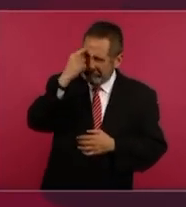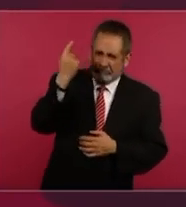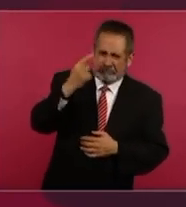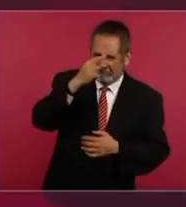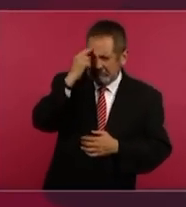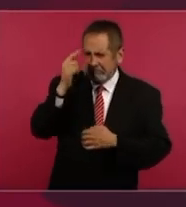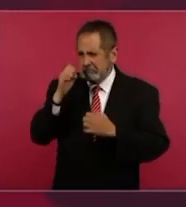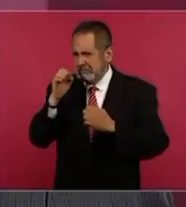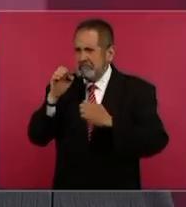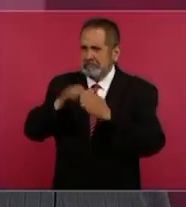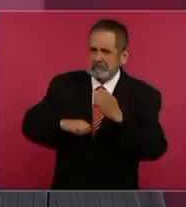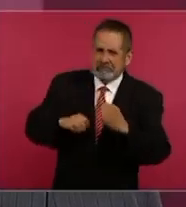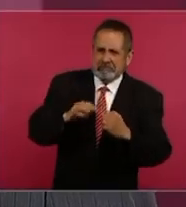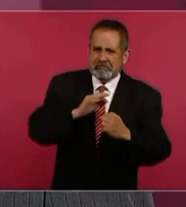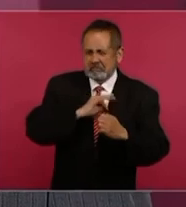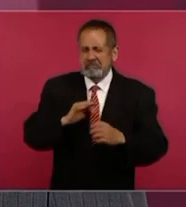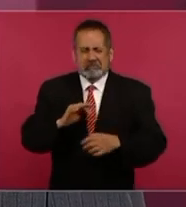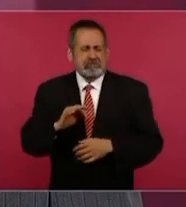en que